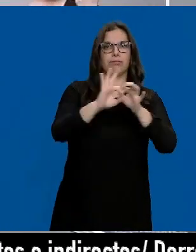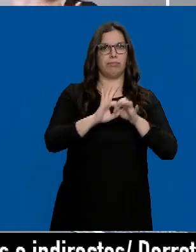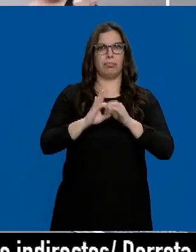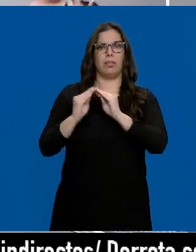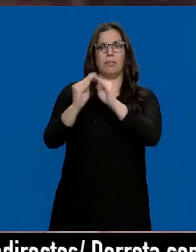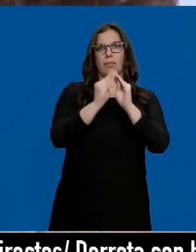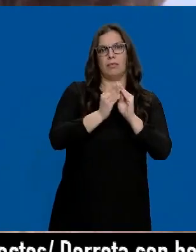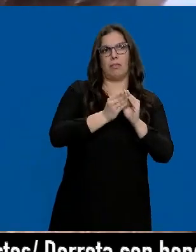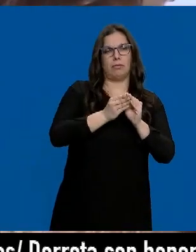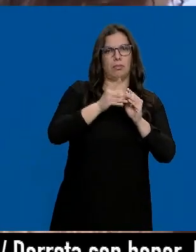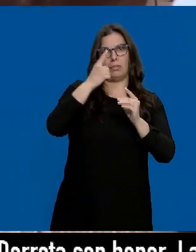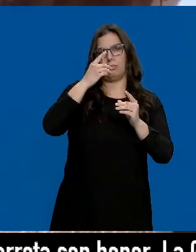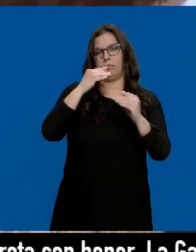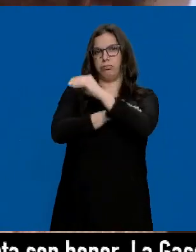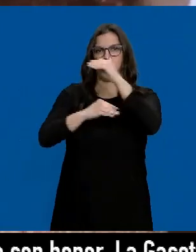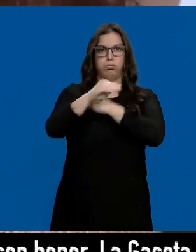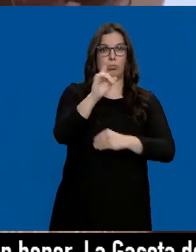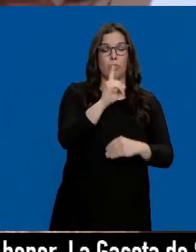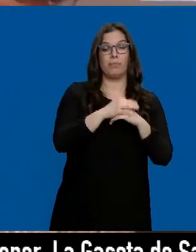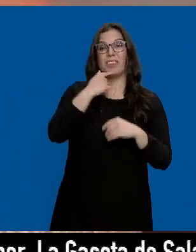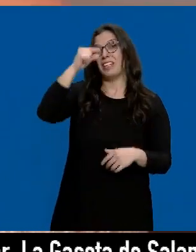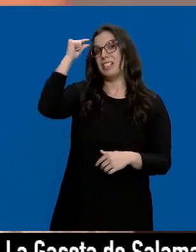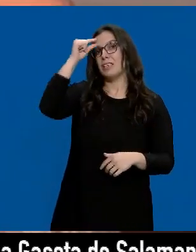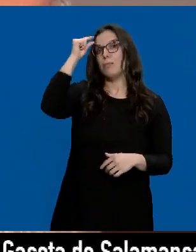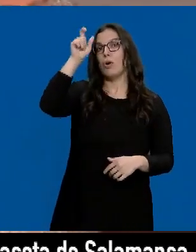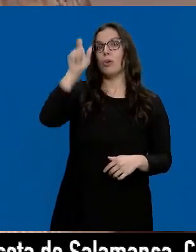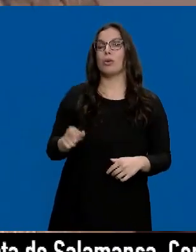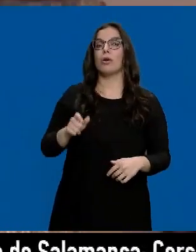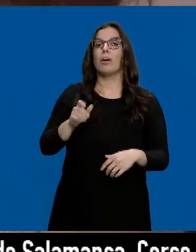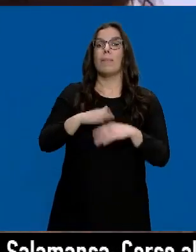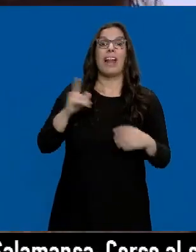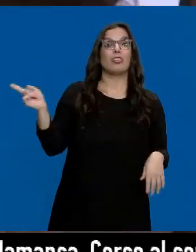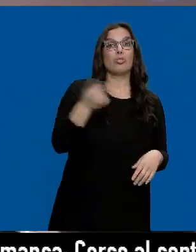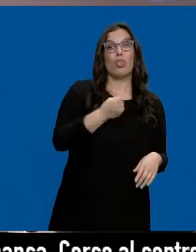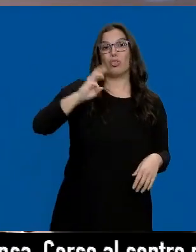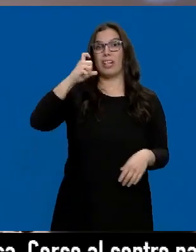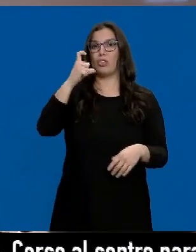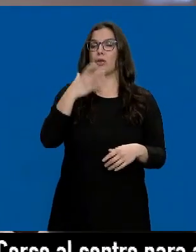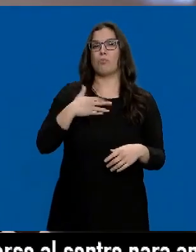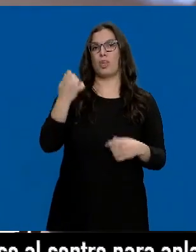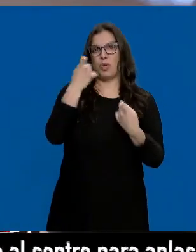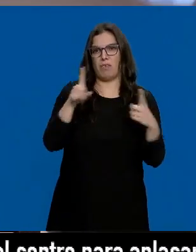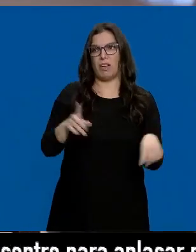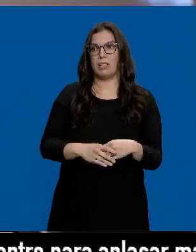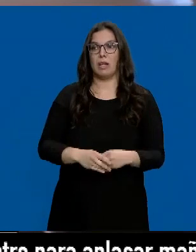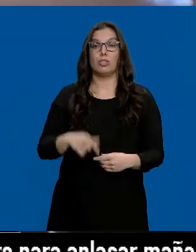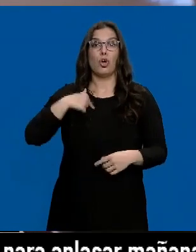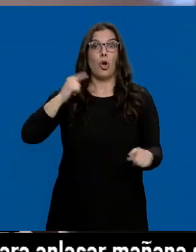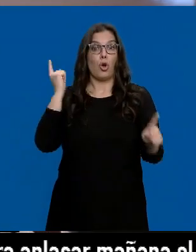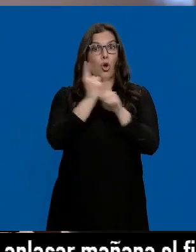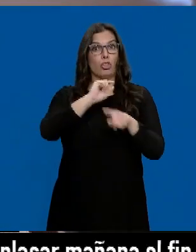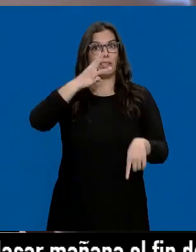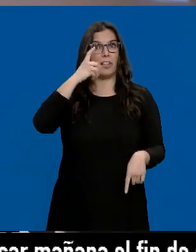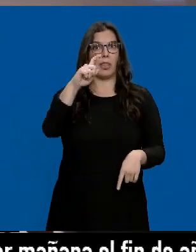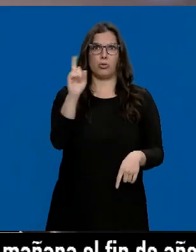tratemos de ir por libre. Fernando Simón cree que esta dosis de recuerdo quizá no sea necesaria para toda la población. Yo en absoluto estoy en contra de la